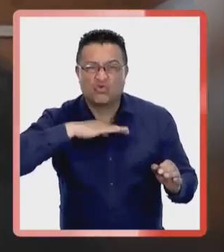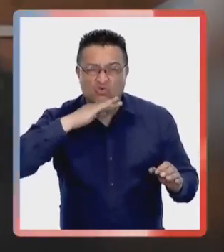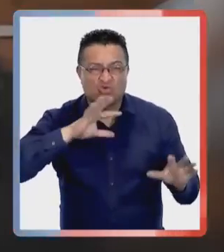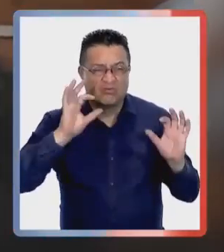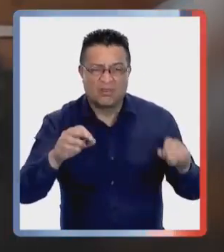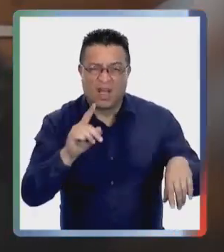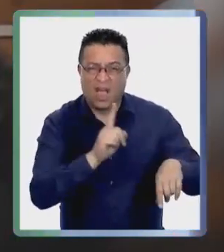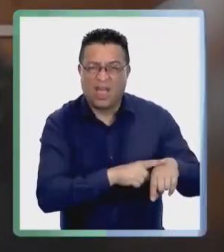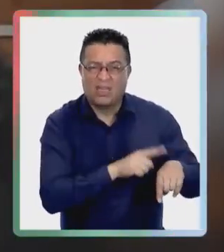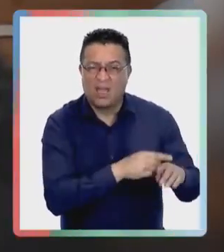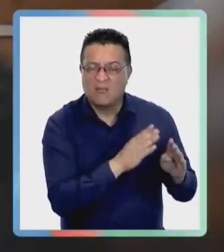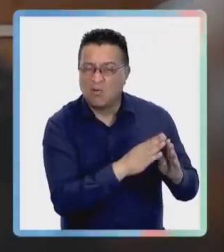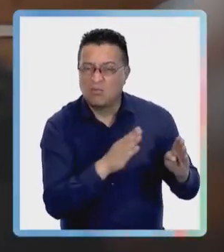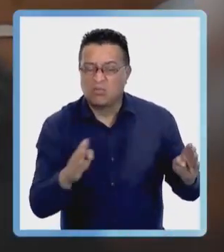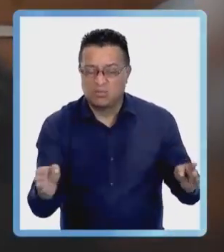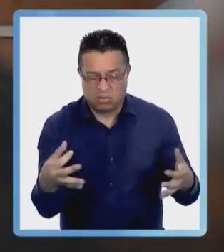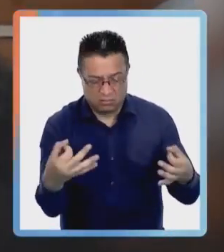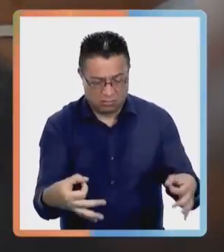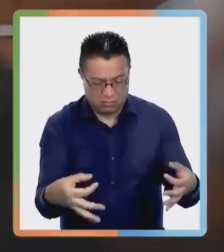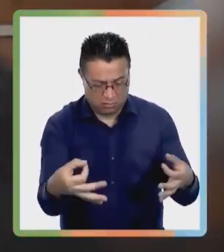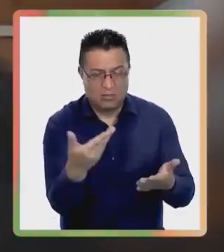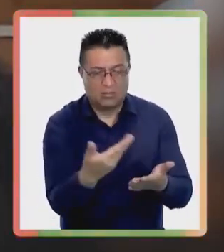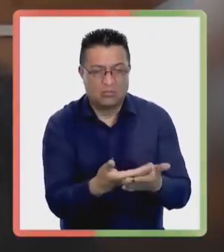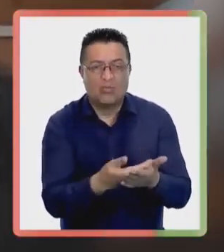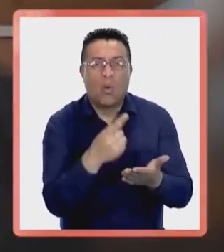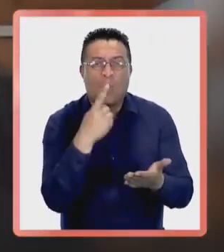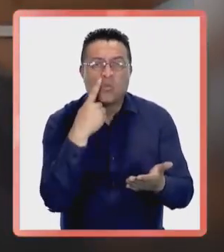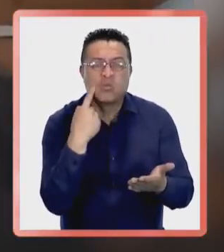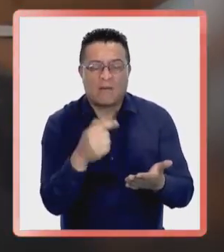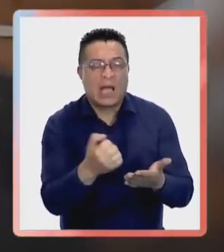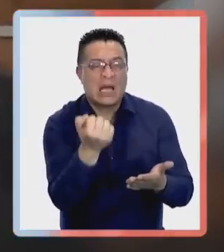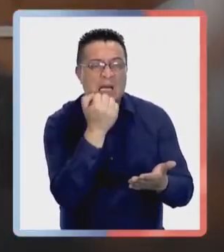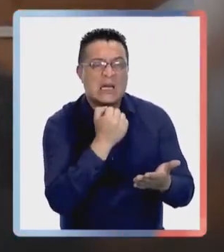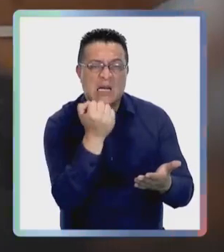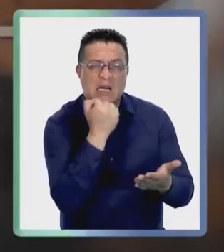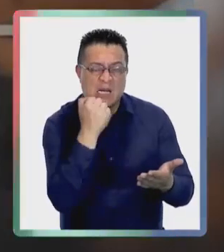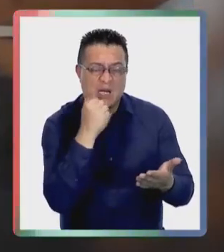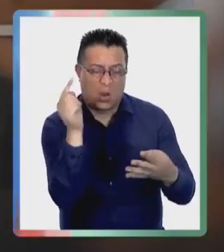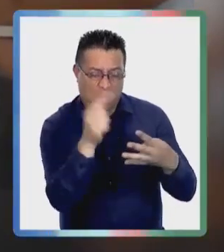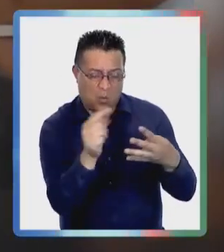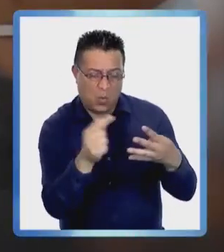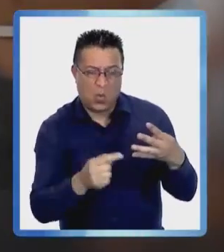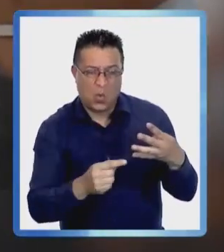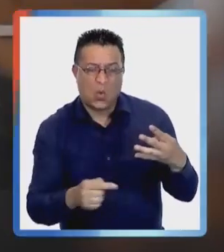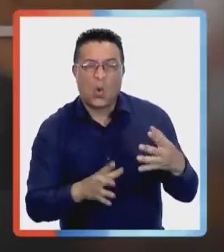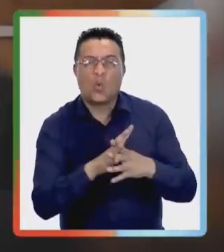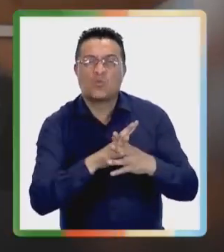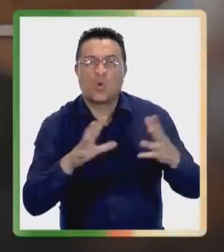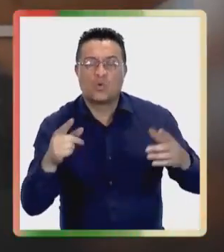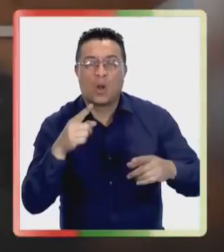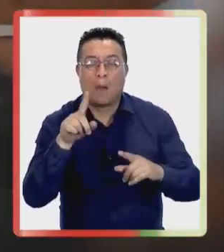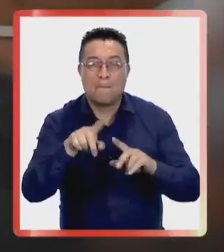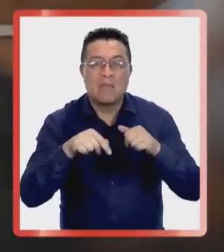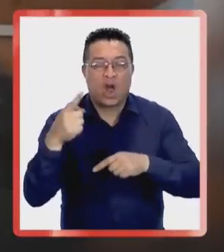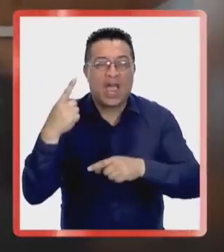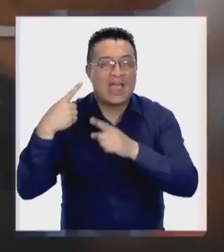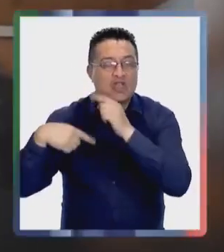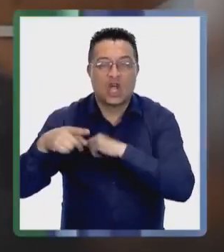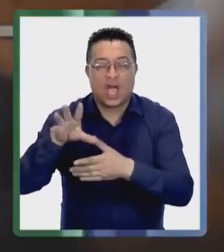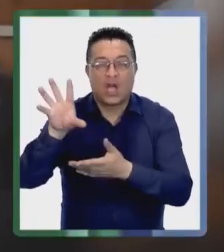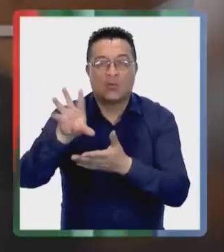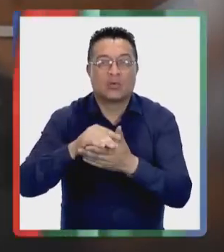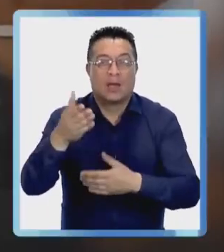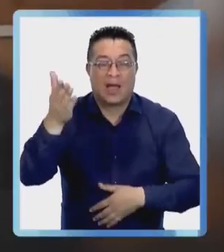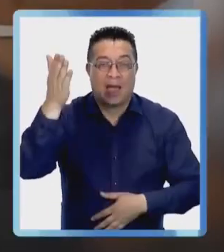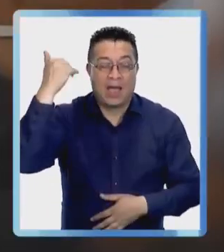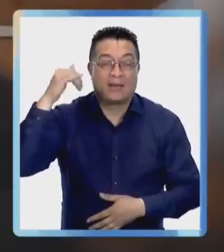tres años que llevamos hoy en día encontramos que también es tiempo más que suficiente con todos los antecedentes que hay y que dan cuenta de una cadena